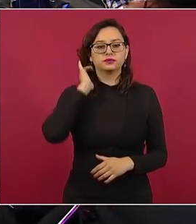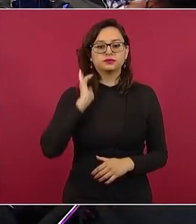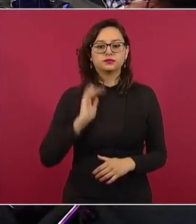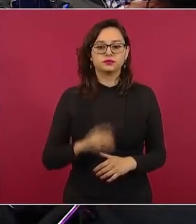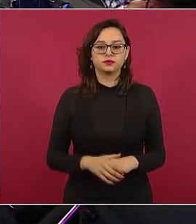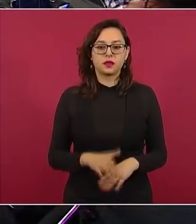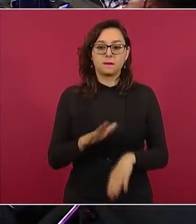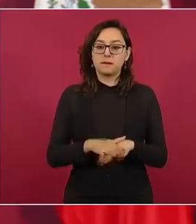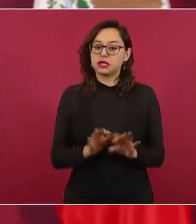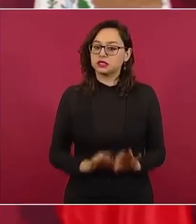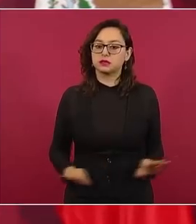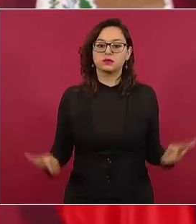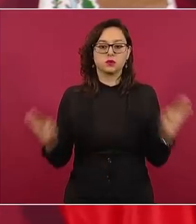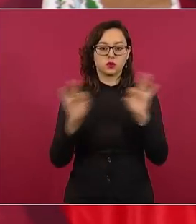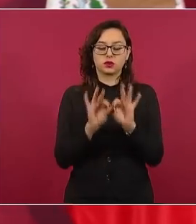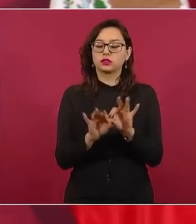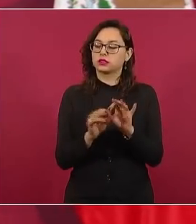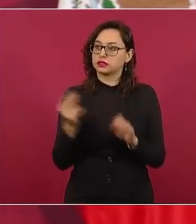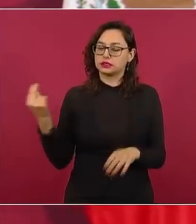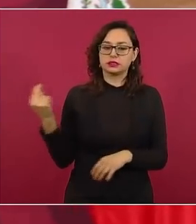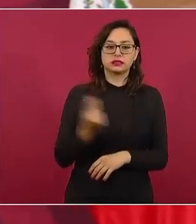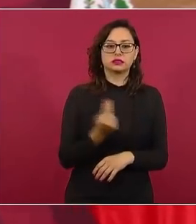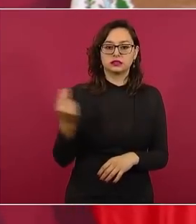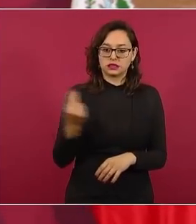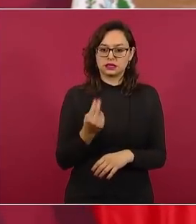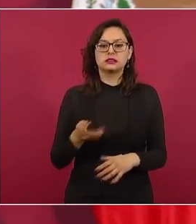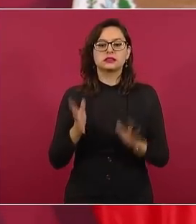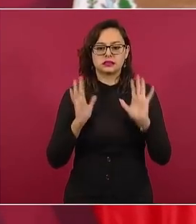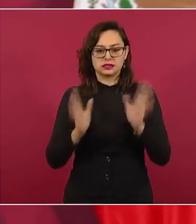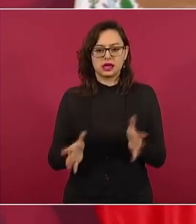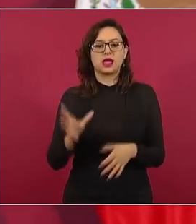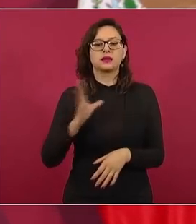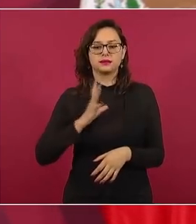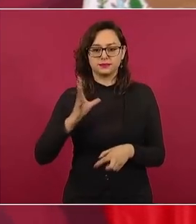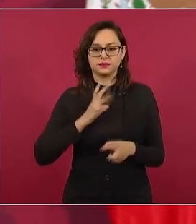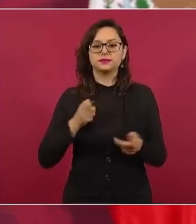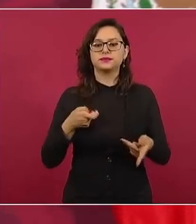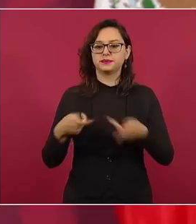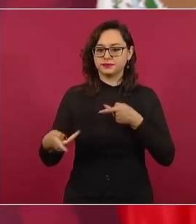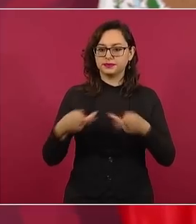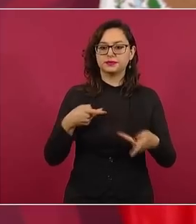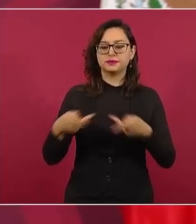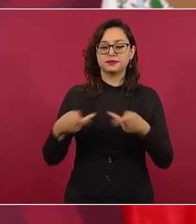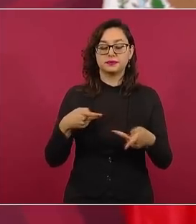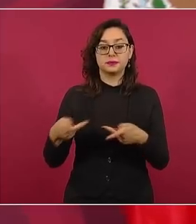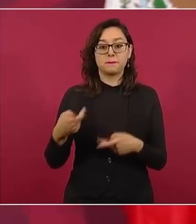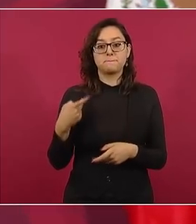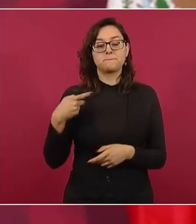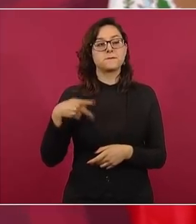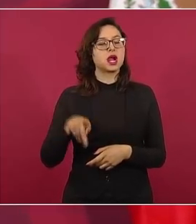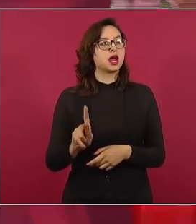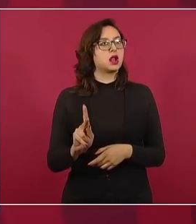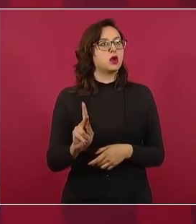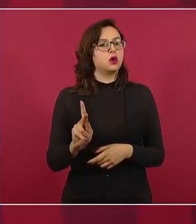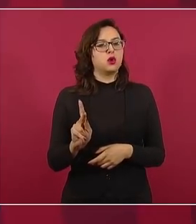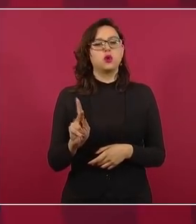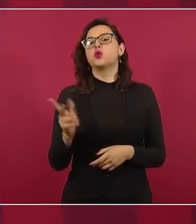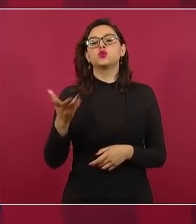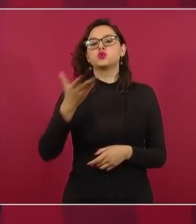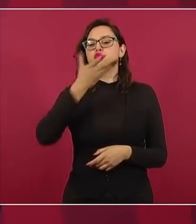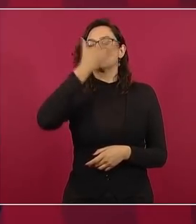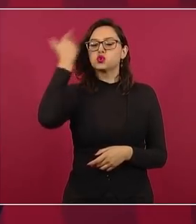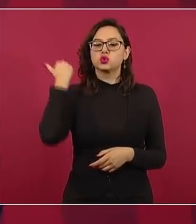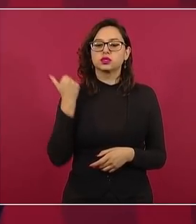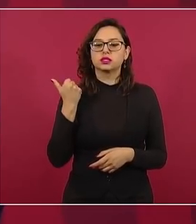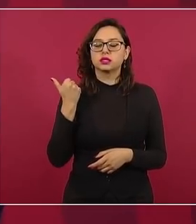básicas y hay un plan con ese propósito. Lo que no sé a ciencia